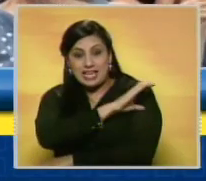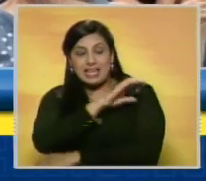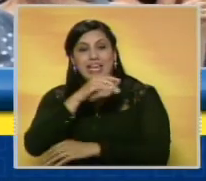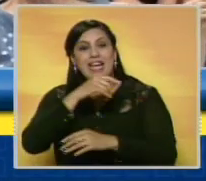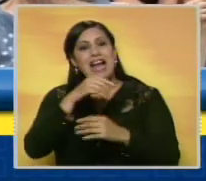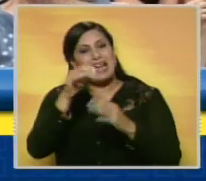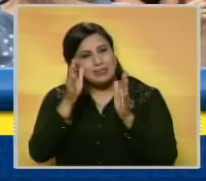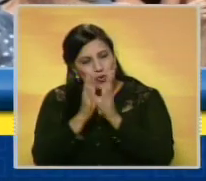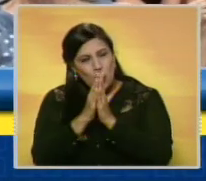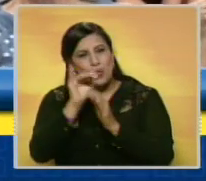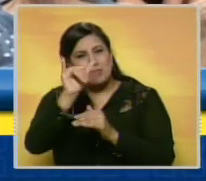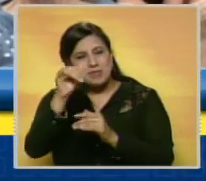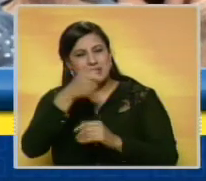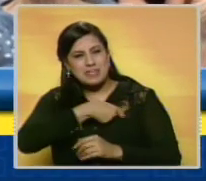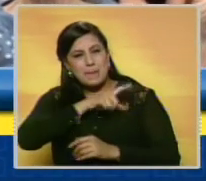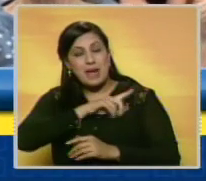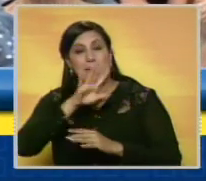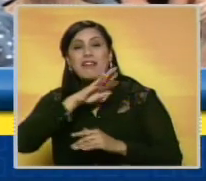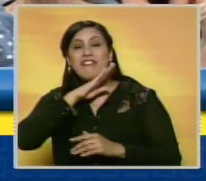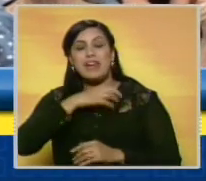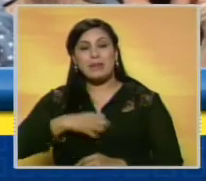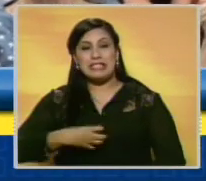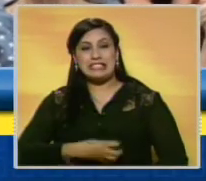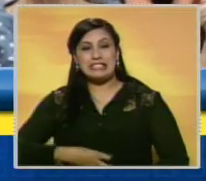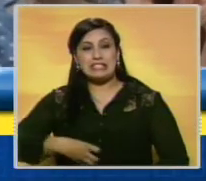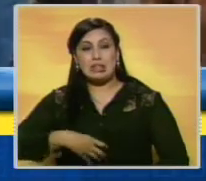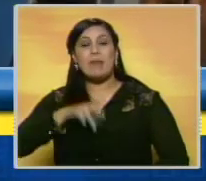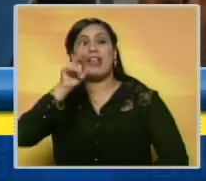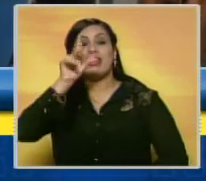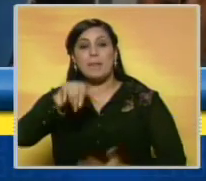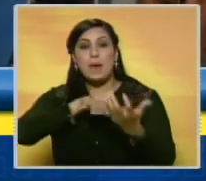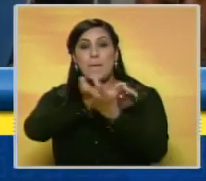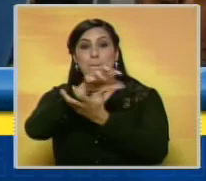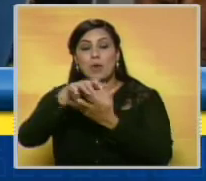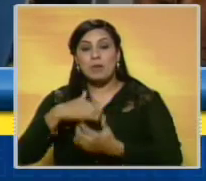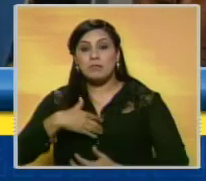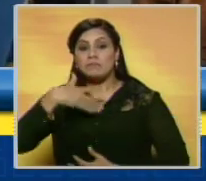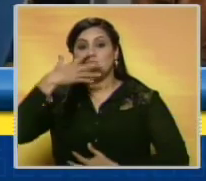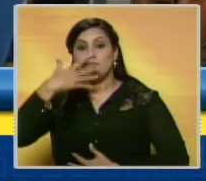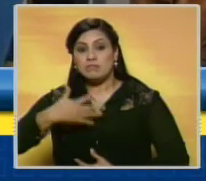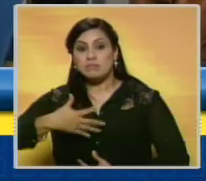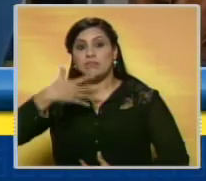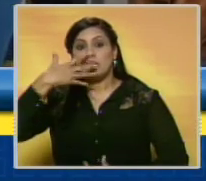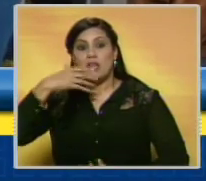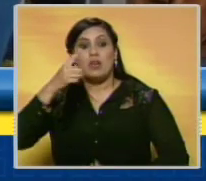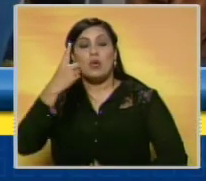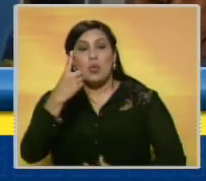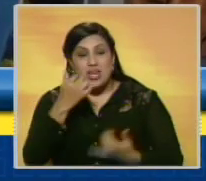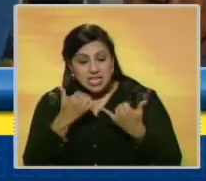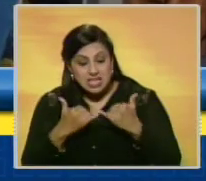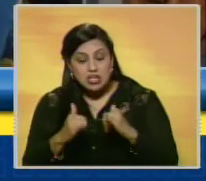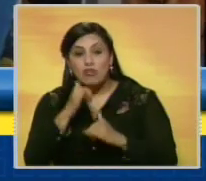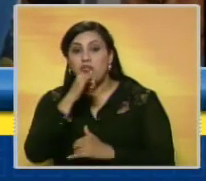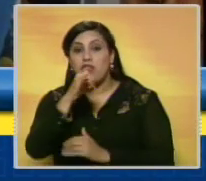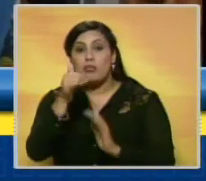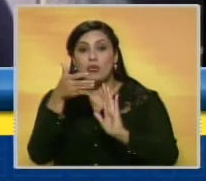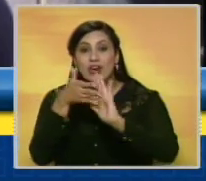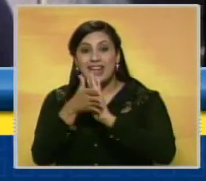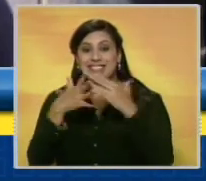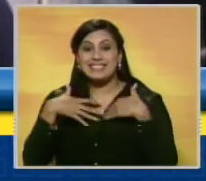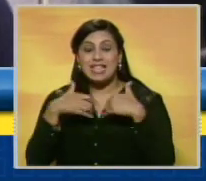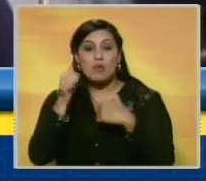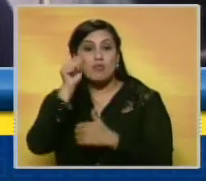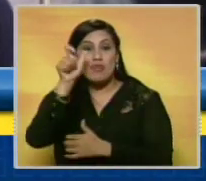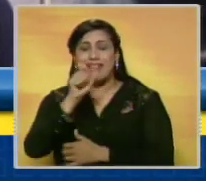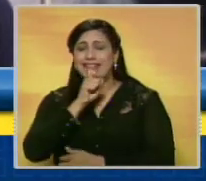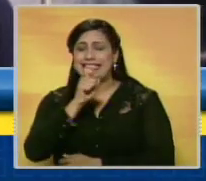Corazón de Sevilla por una gastroenteritis y problemas respiratorios. Uno de sus hijos informó que la salud de la